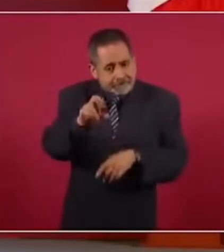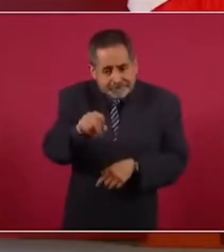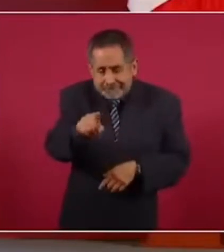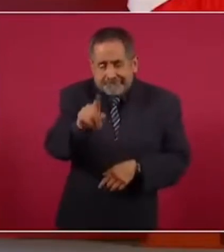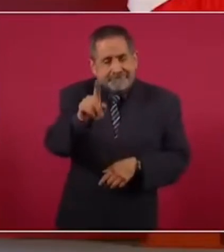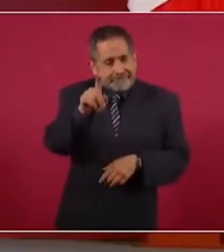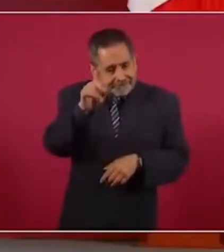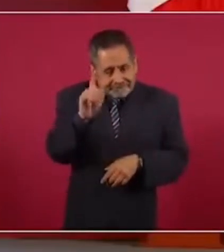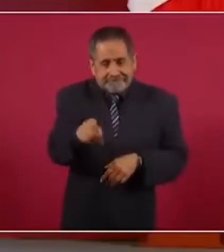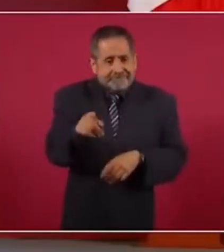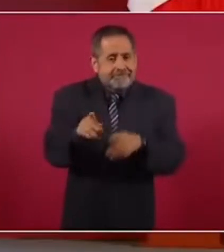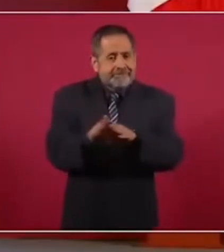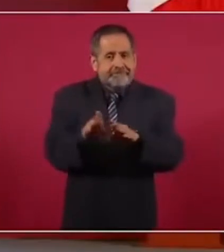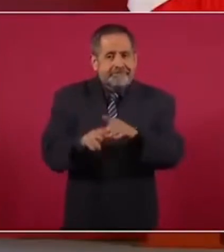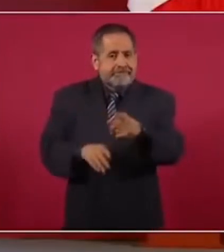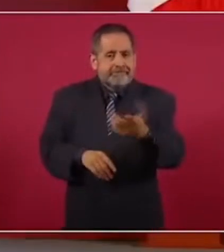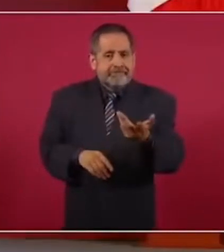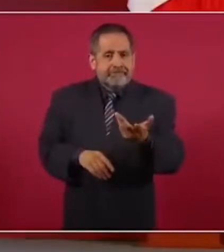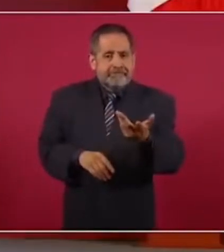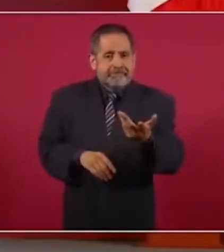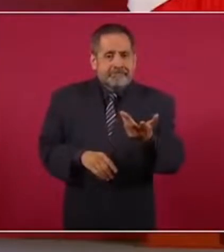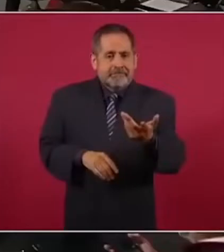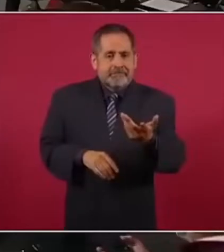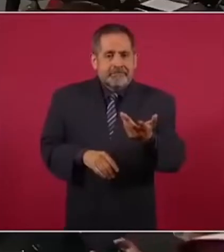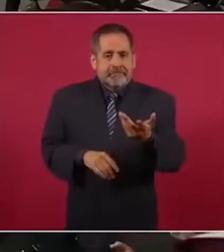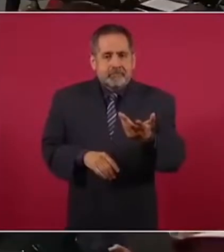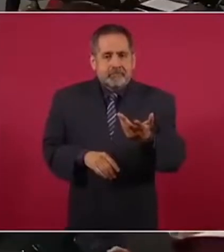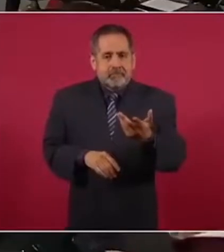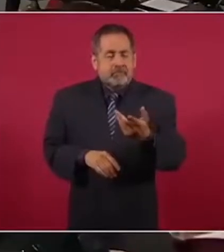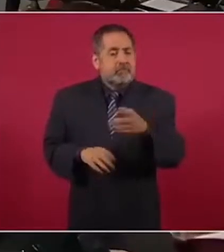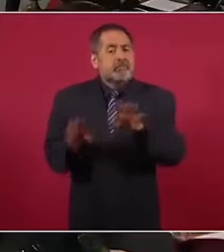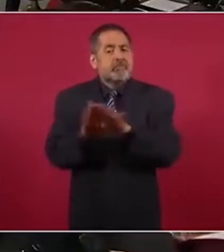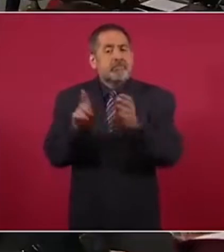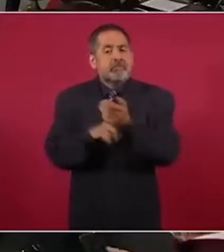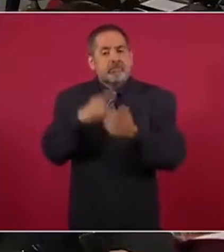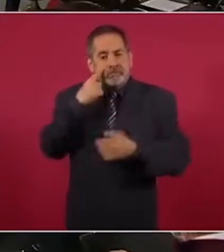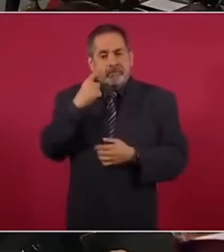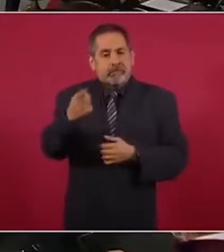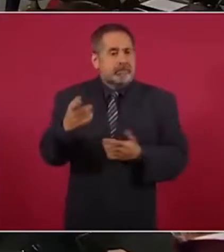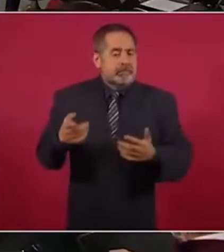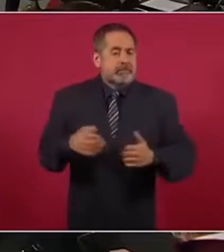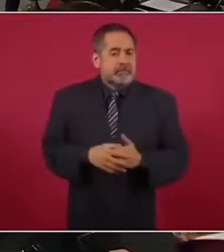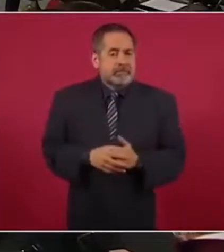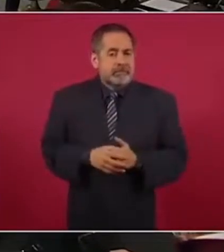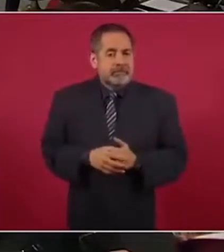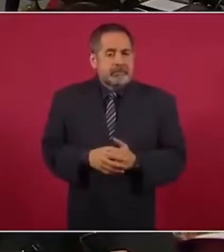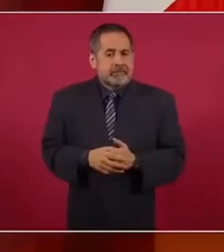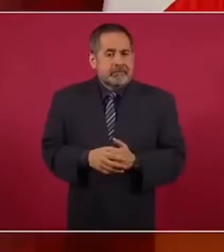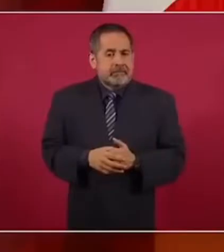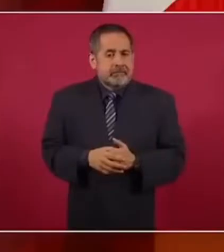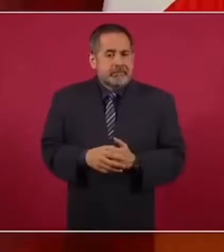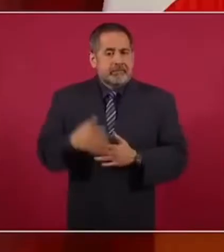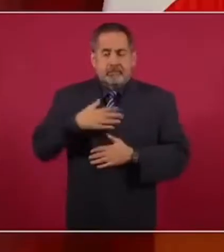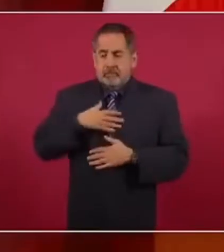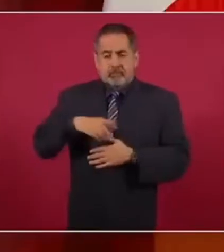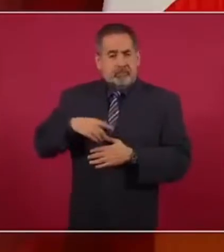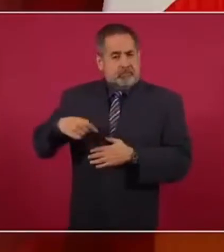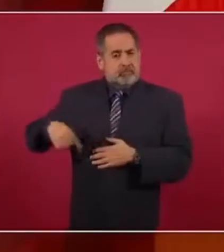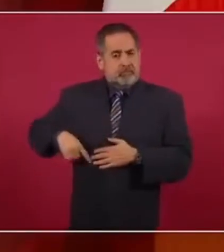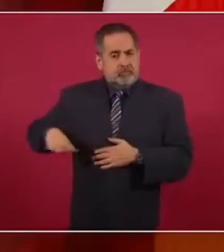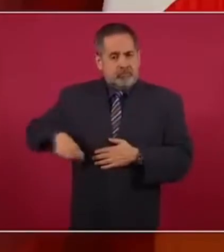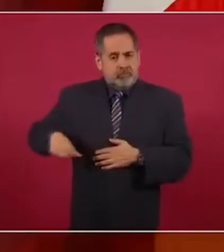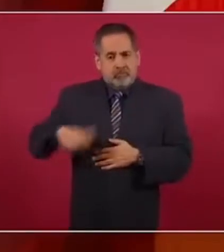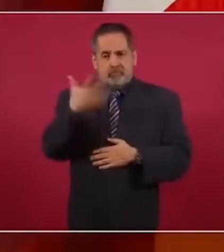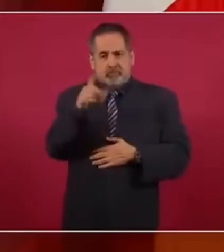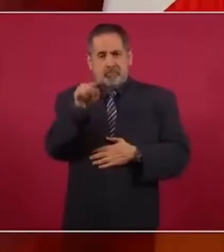aún así, no es en el sexenio o en lo que llevamos de gobierno el